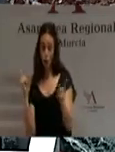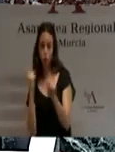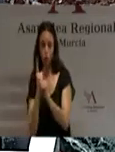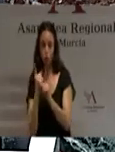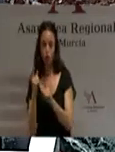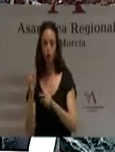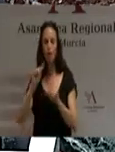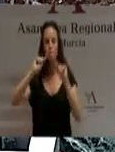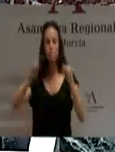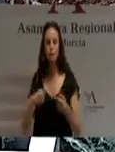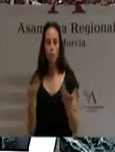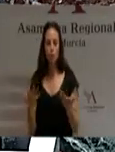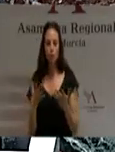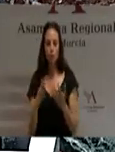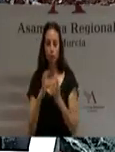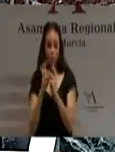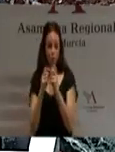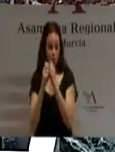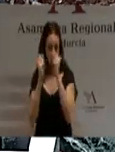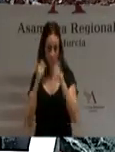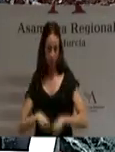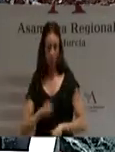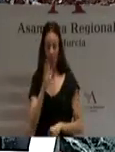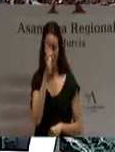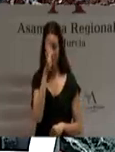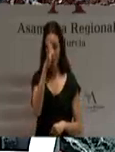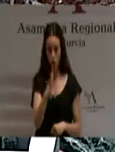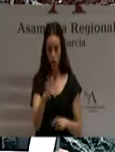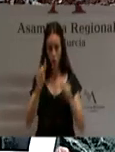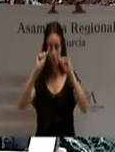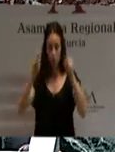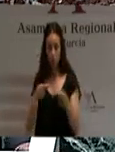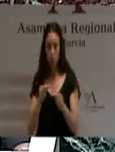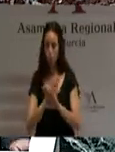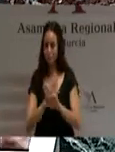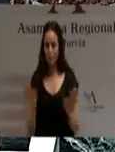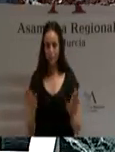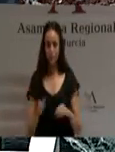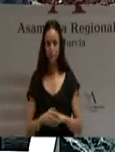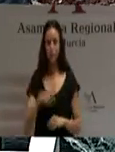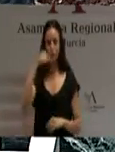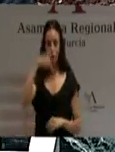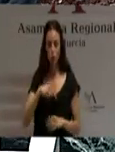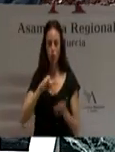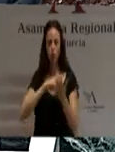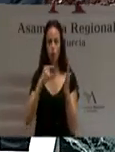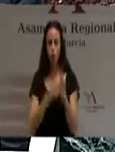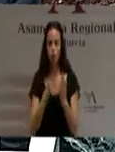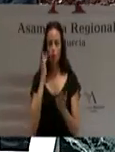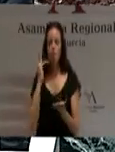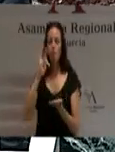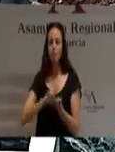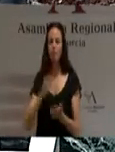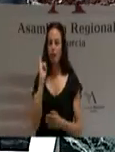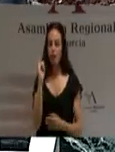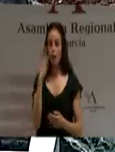se firmó ese protocolo. En cinco años solo se firmó ese protocolo. Hoy tenemos un proyecto y una fecha para la llegada del